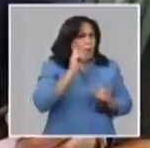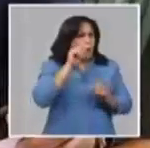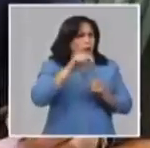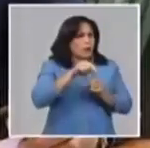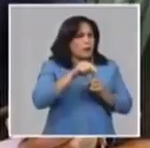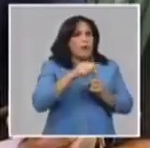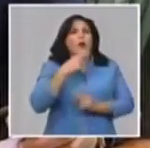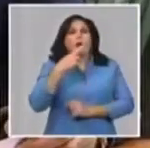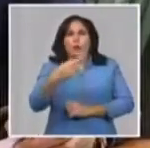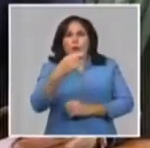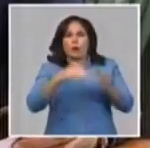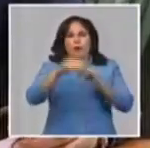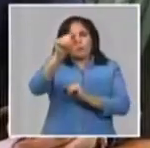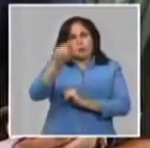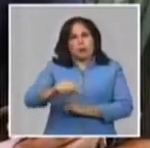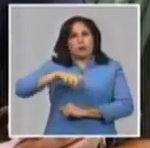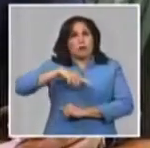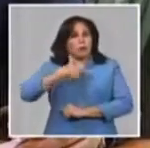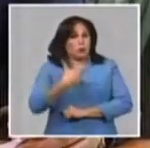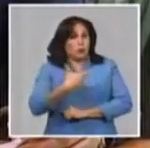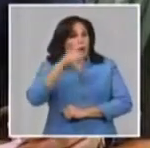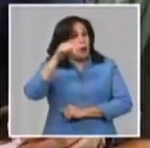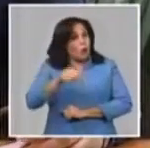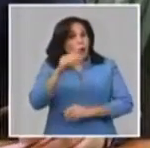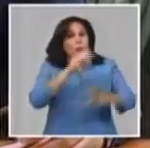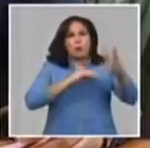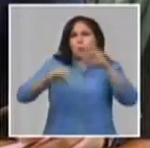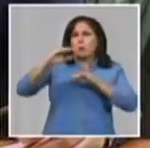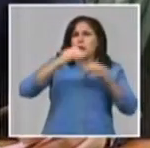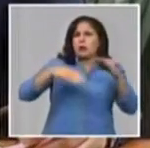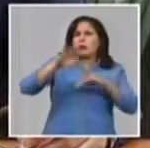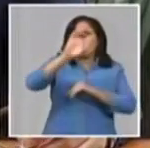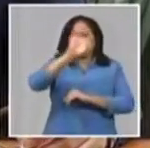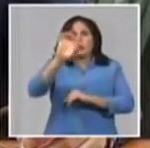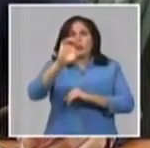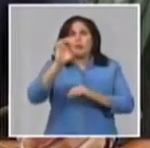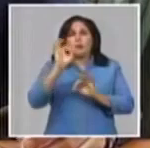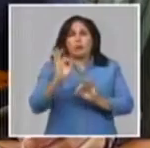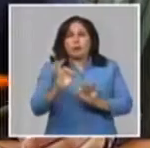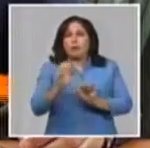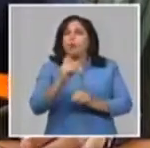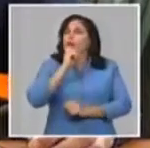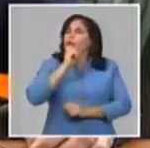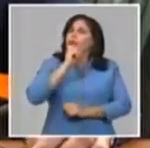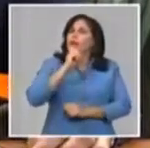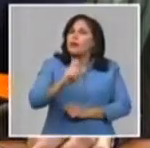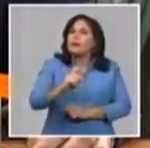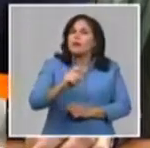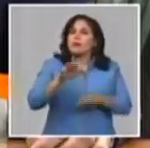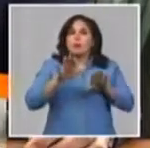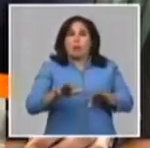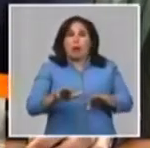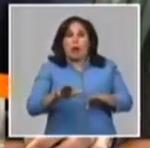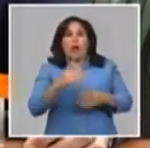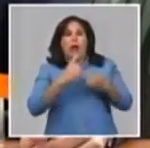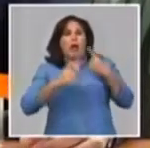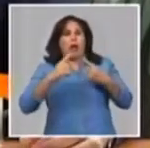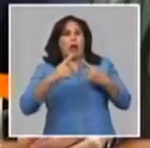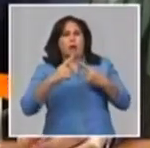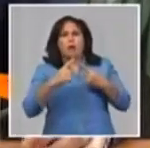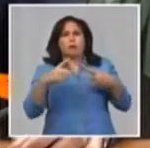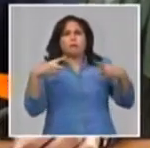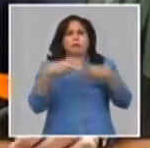Nosotros ayer en Ministerio, hoy conversando, hablábamos de que es muy difícil usar la palabra